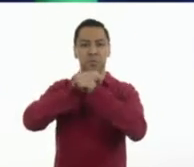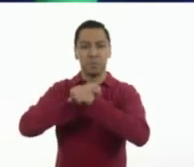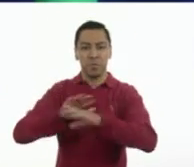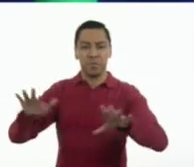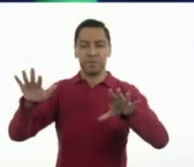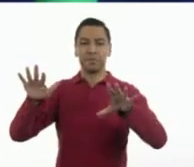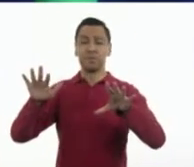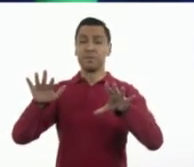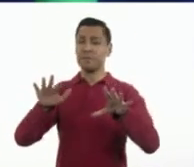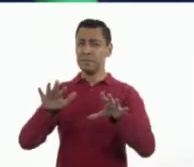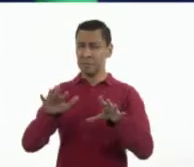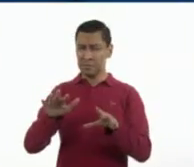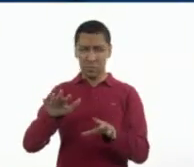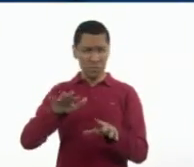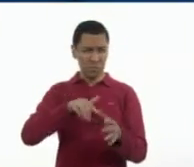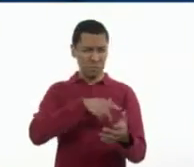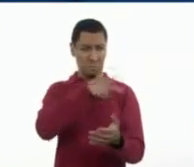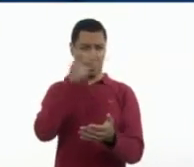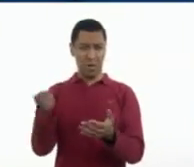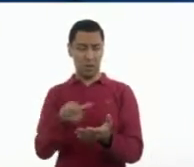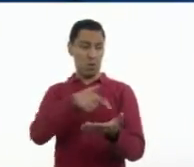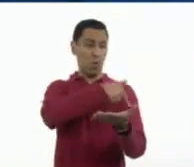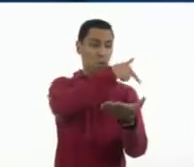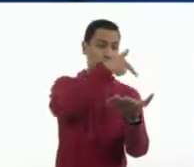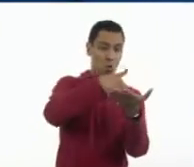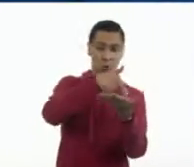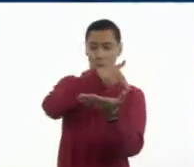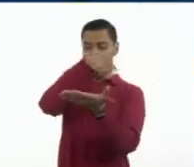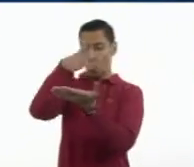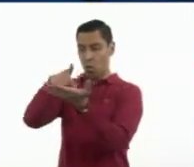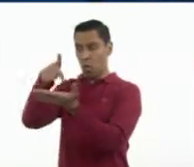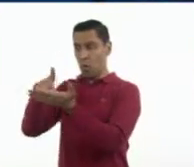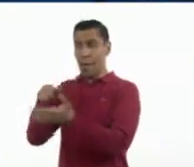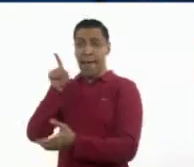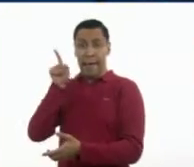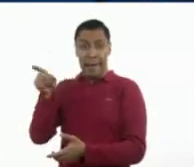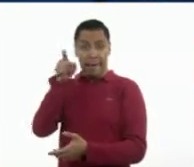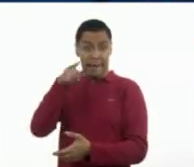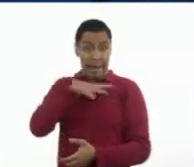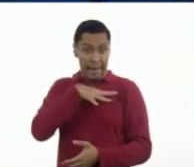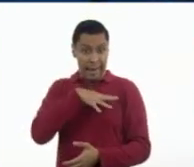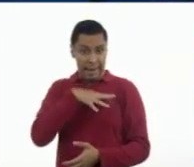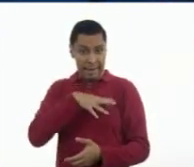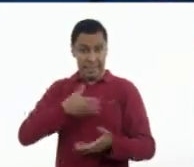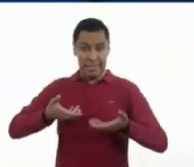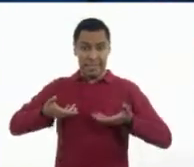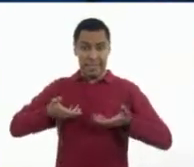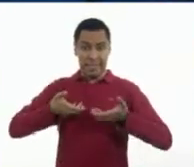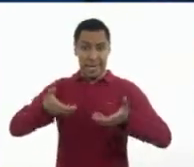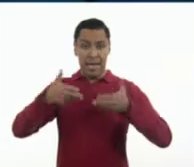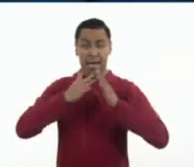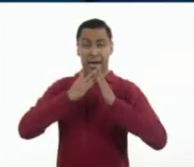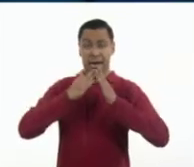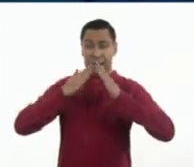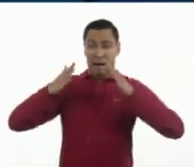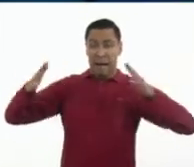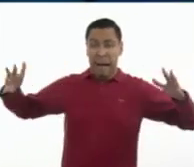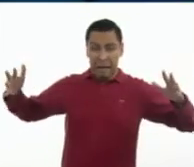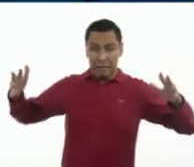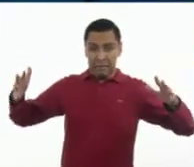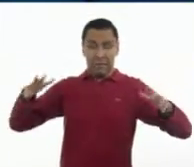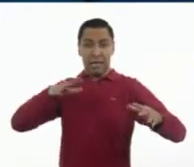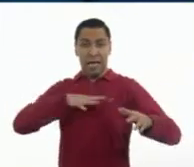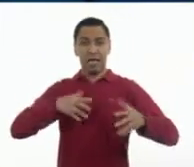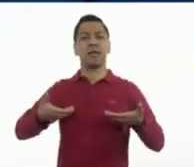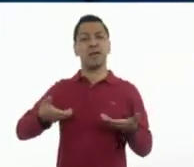partes existen espectaculares? Buena pregunta, Juan. Buena pregunta. En las grandes calles de las grandes ciudades o en